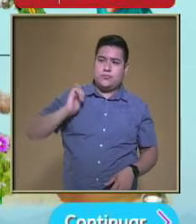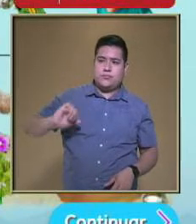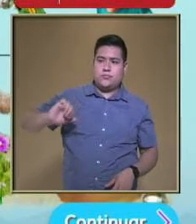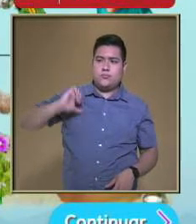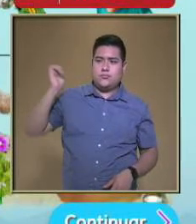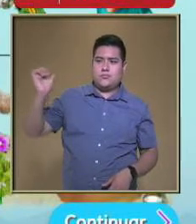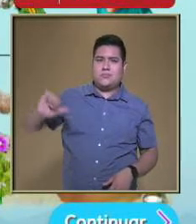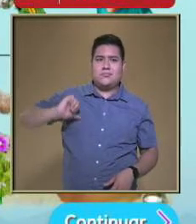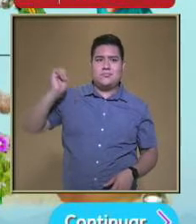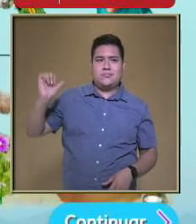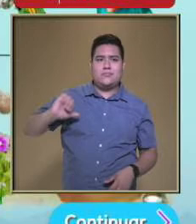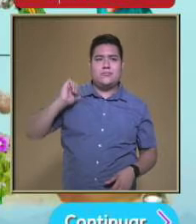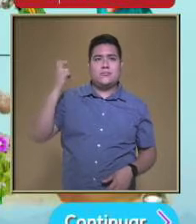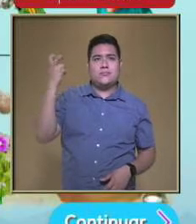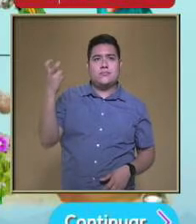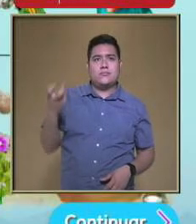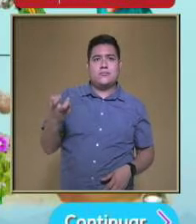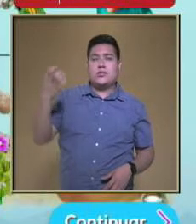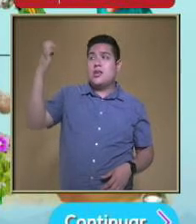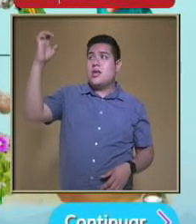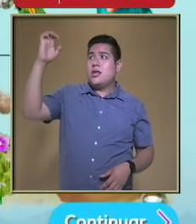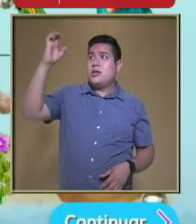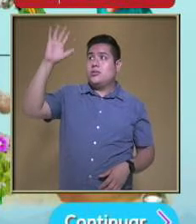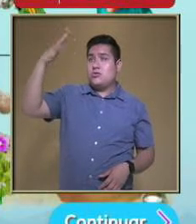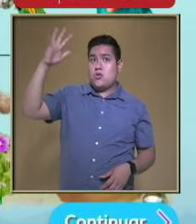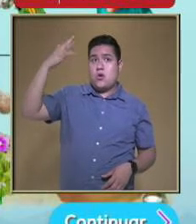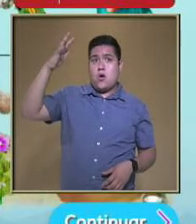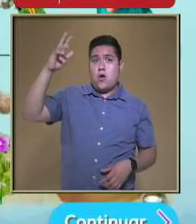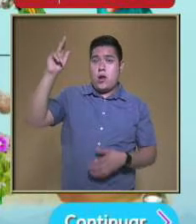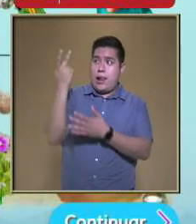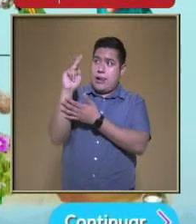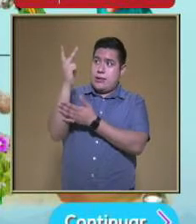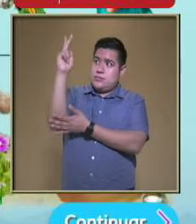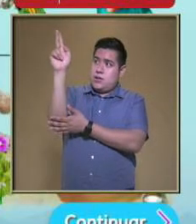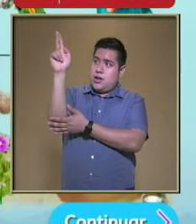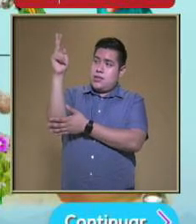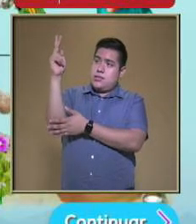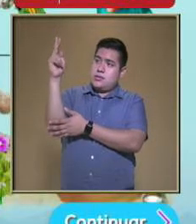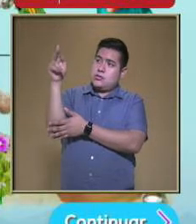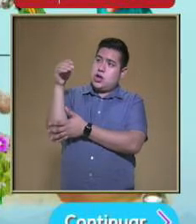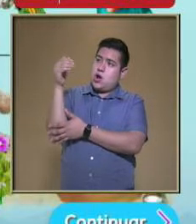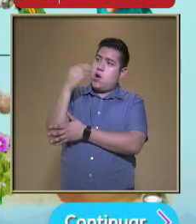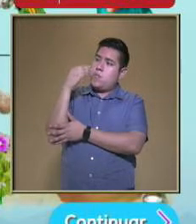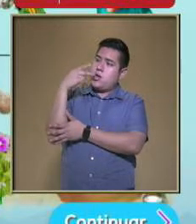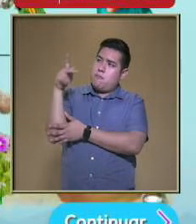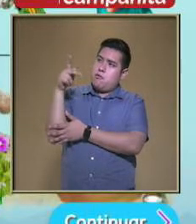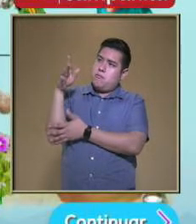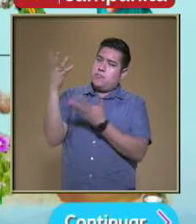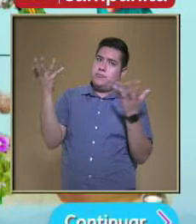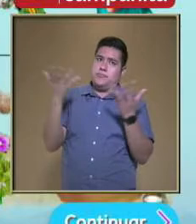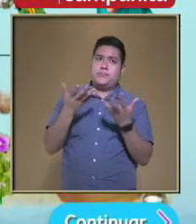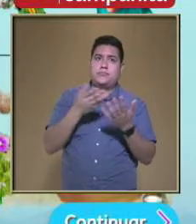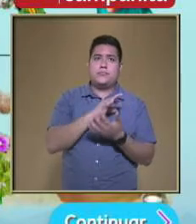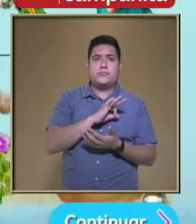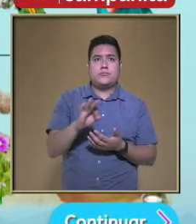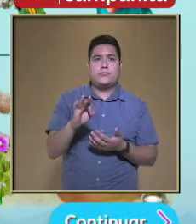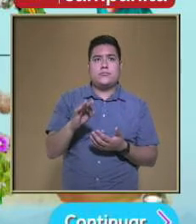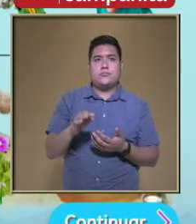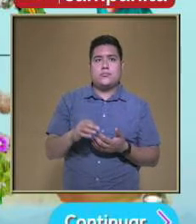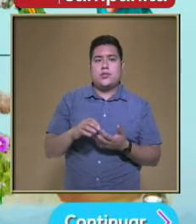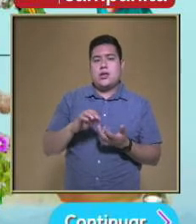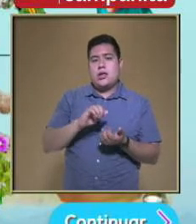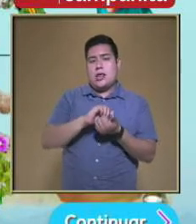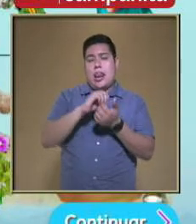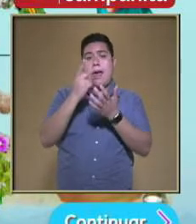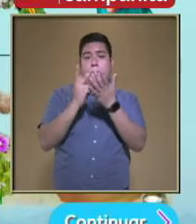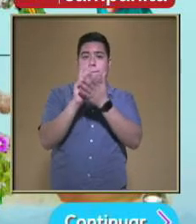ecosistema Es el que provee La energía Que usan Las plantas verdes Para transformar Agua y bióxido De carbono En el aire En un tipo De azúcar